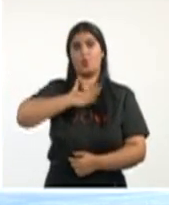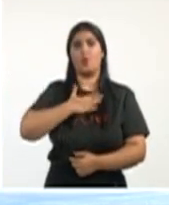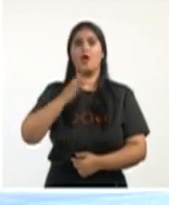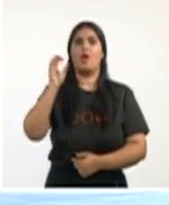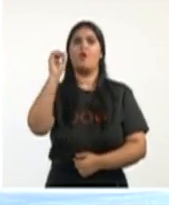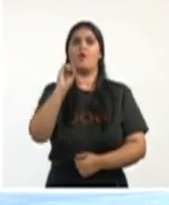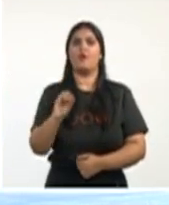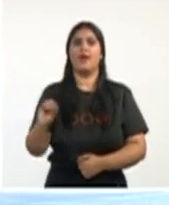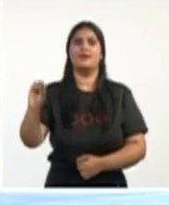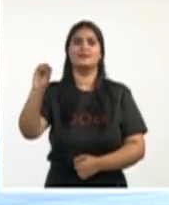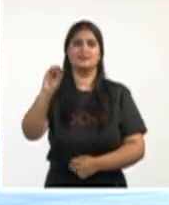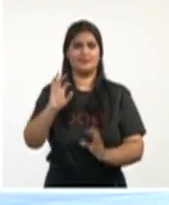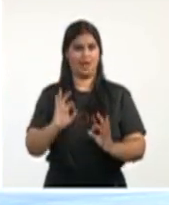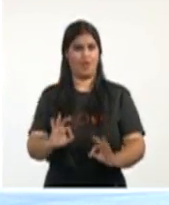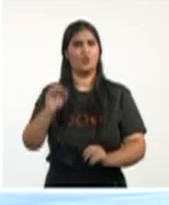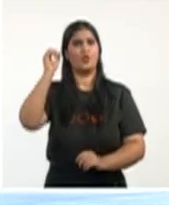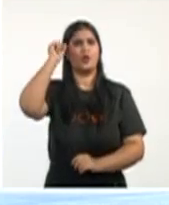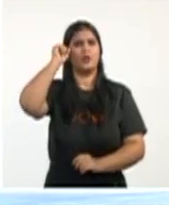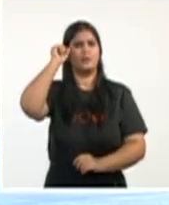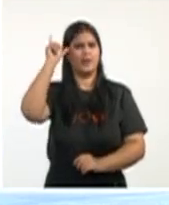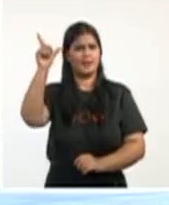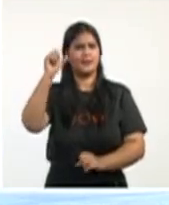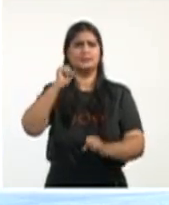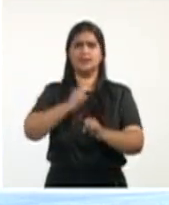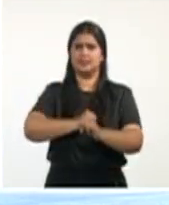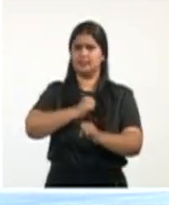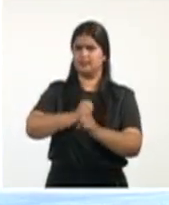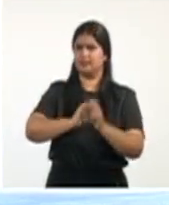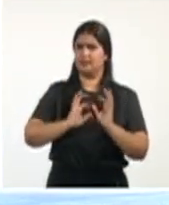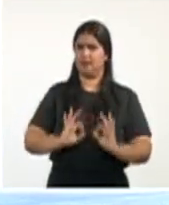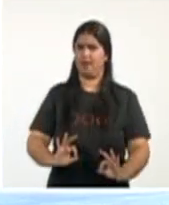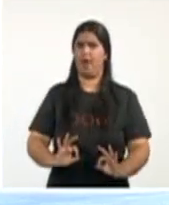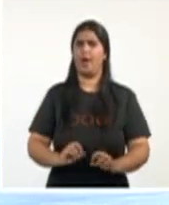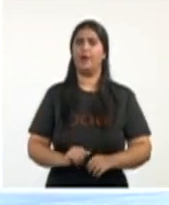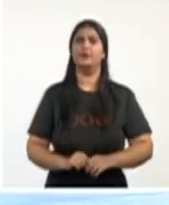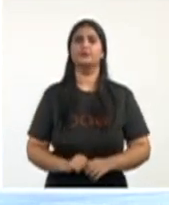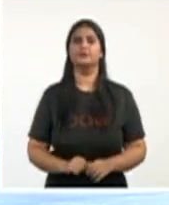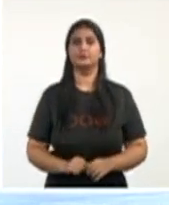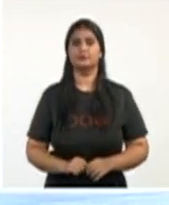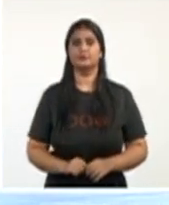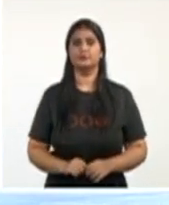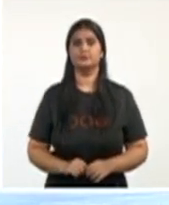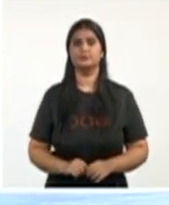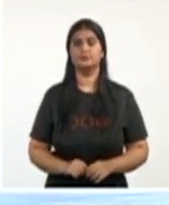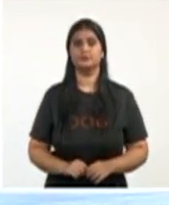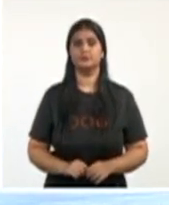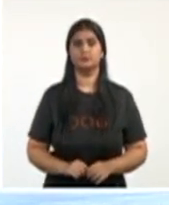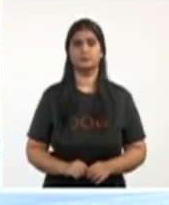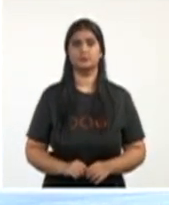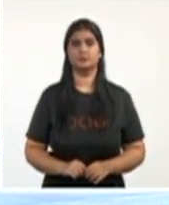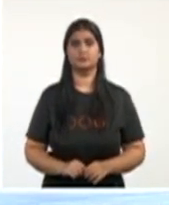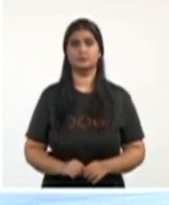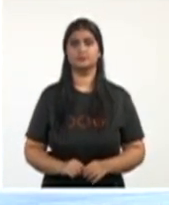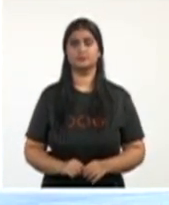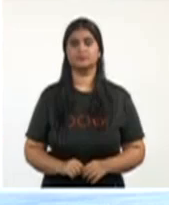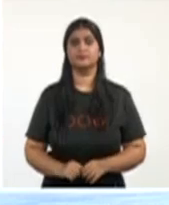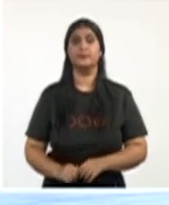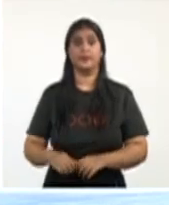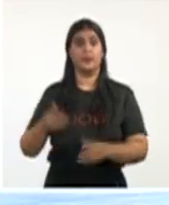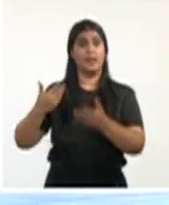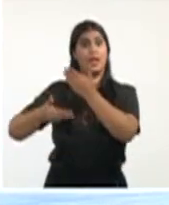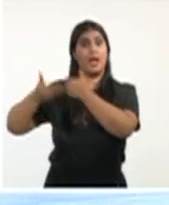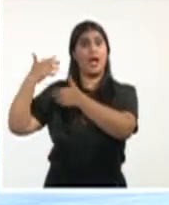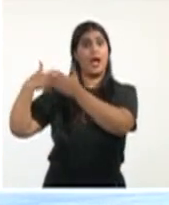con experiencia precisamente de haber enfrentado otros fenómenos que no son iguales, pero sí ha habido